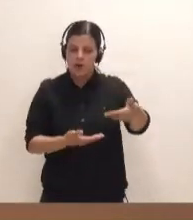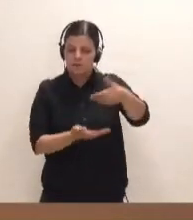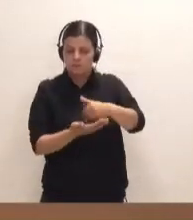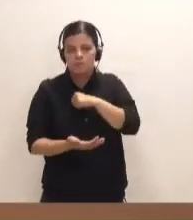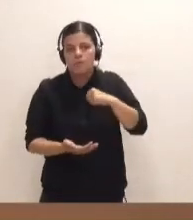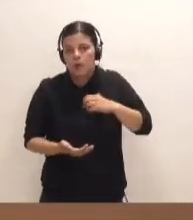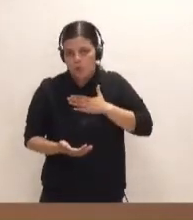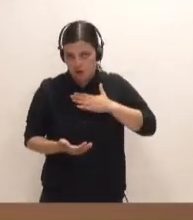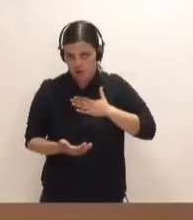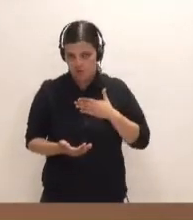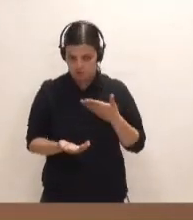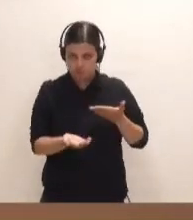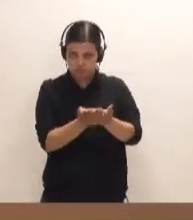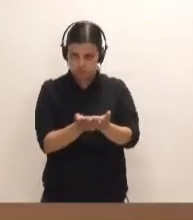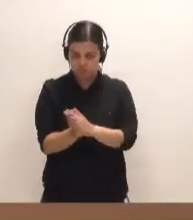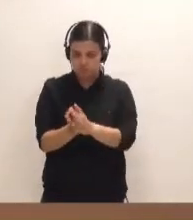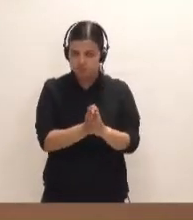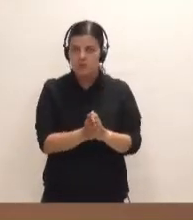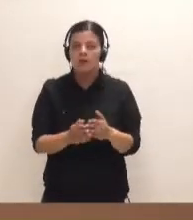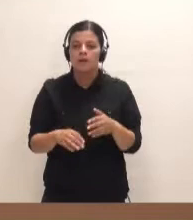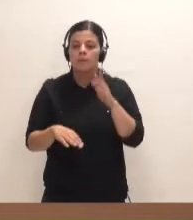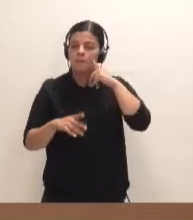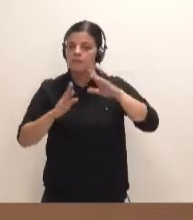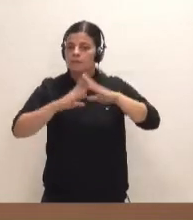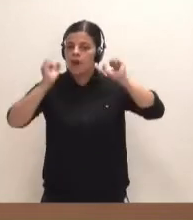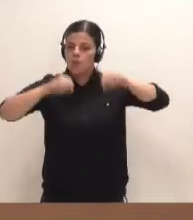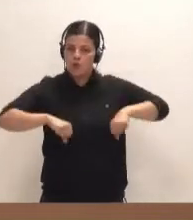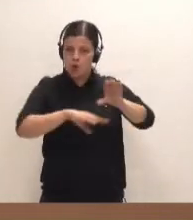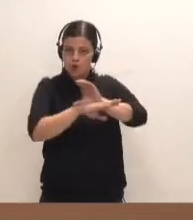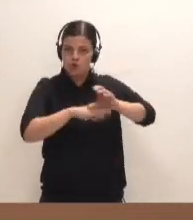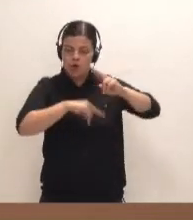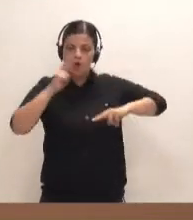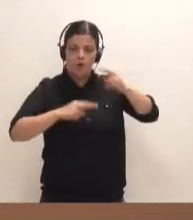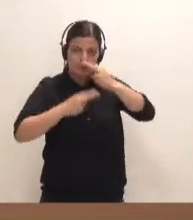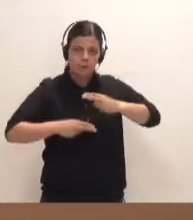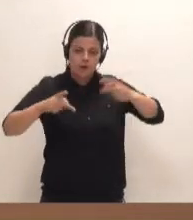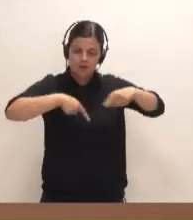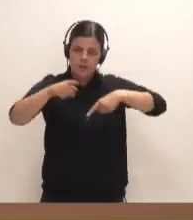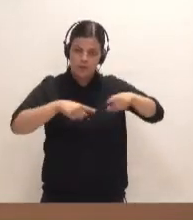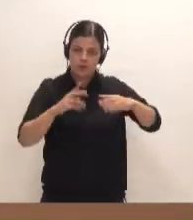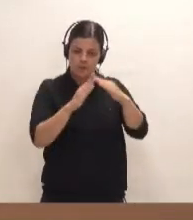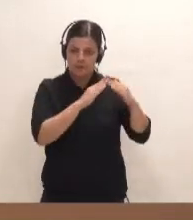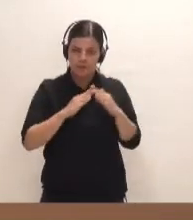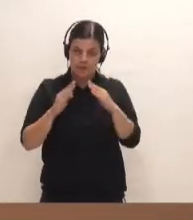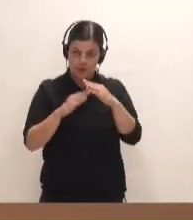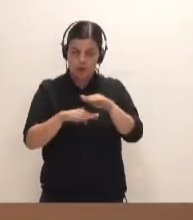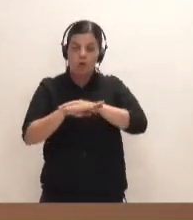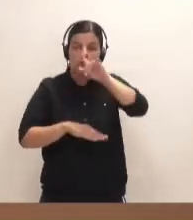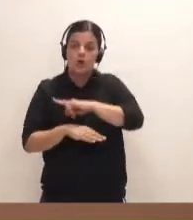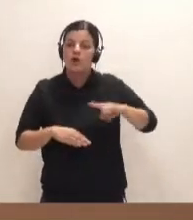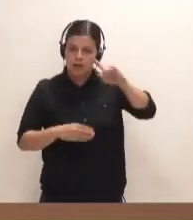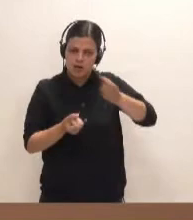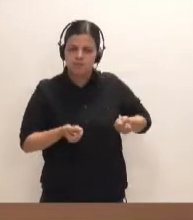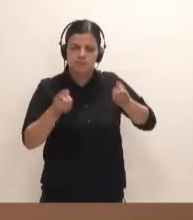propia para dar cuenta del acuerdo con la Consejería de Obras Públicas, Transporte y Viviendas del Gobierno de Canarias en